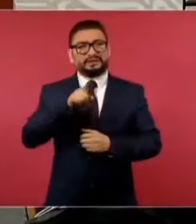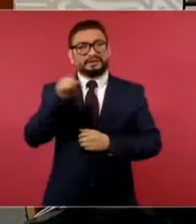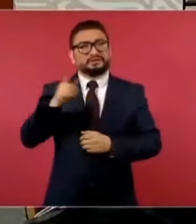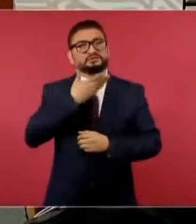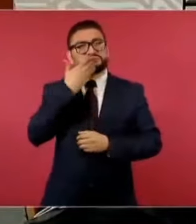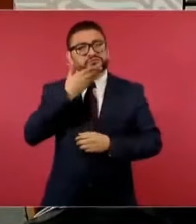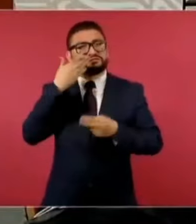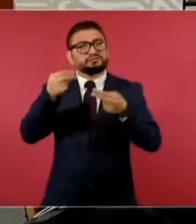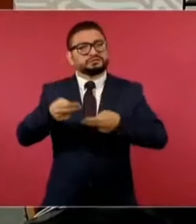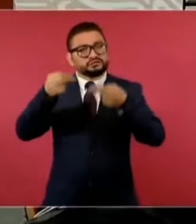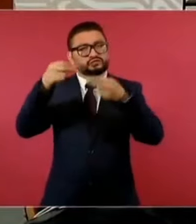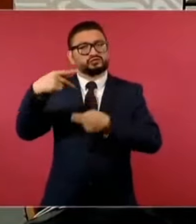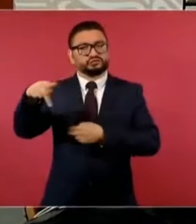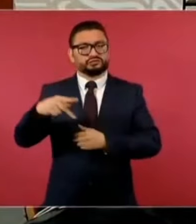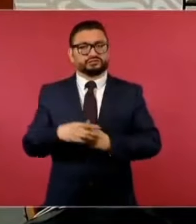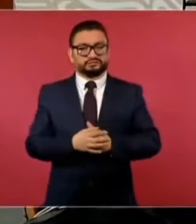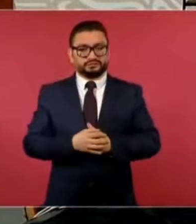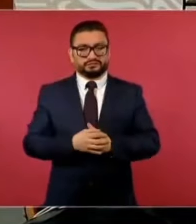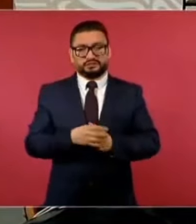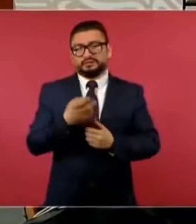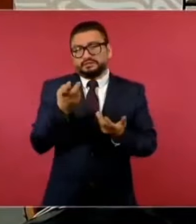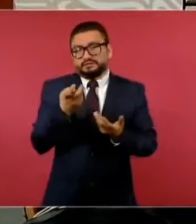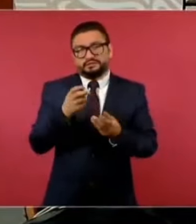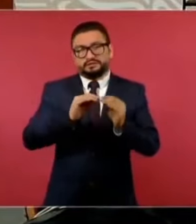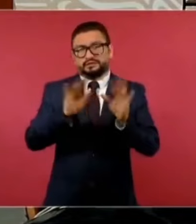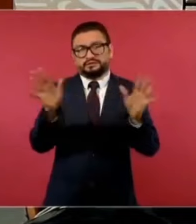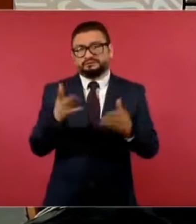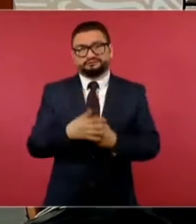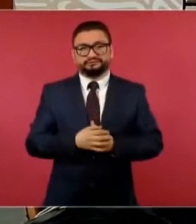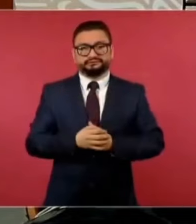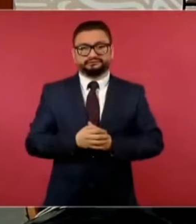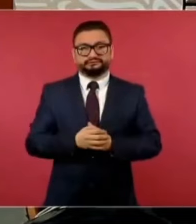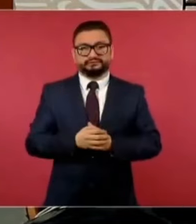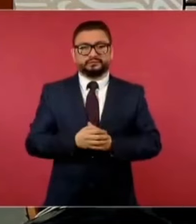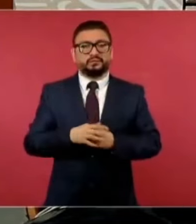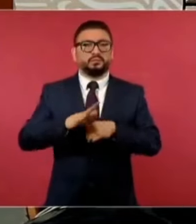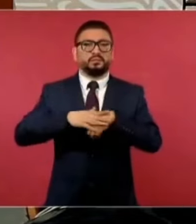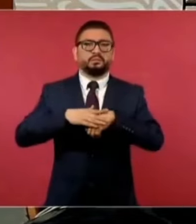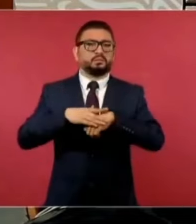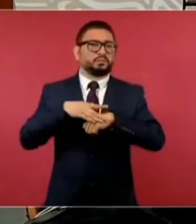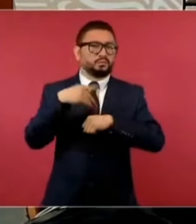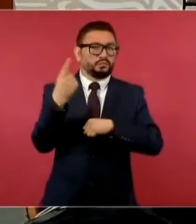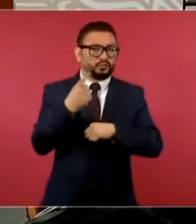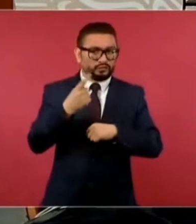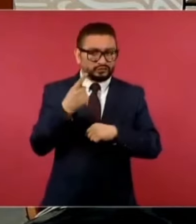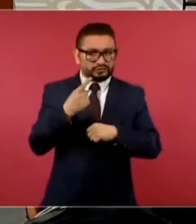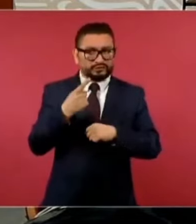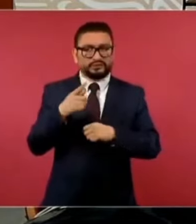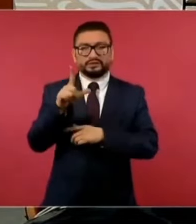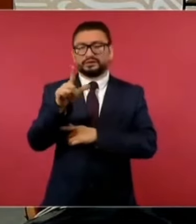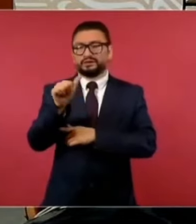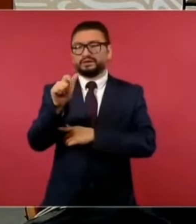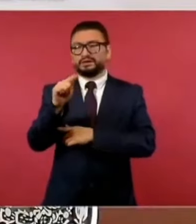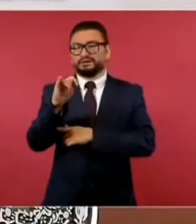un negocio. Y este es el caso, porque el consorcio latino